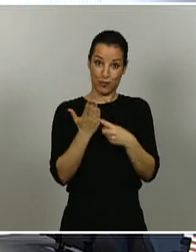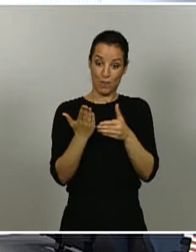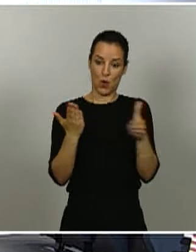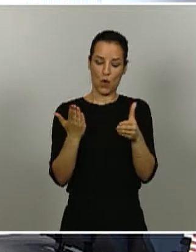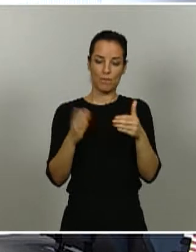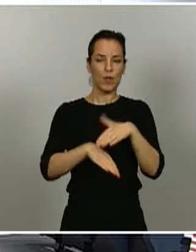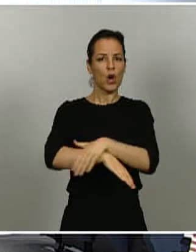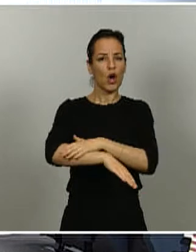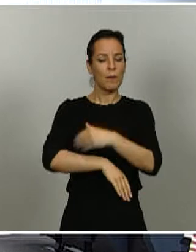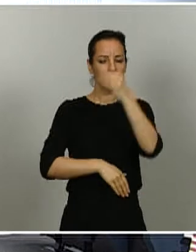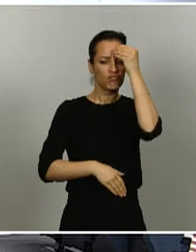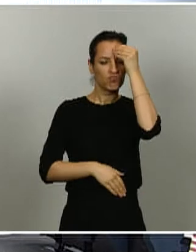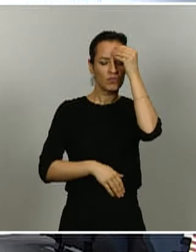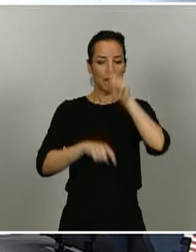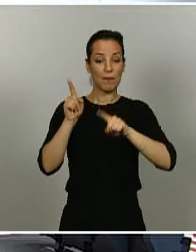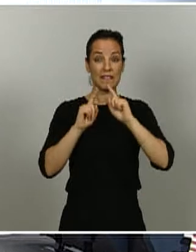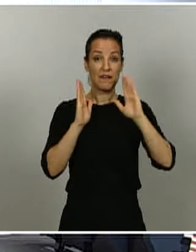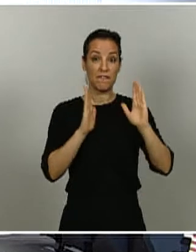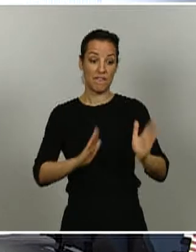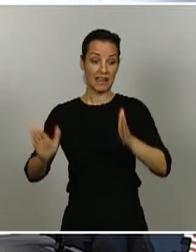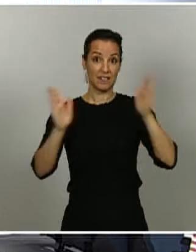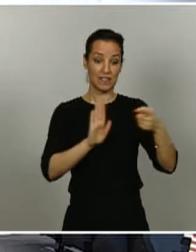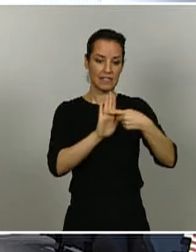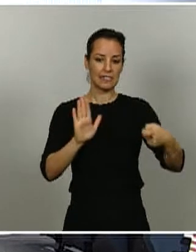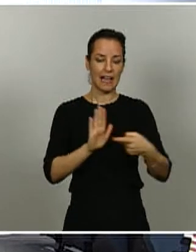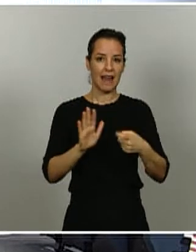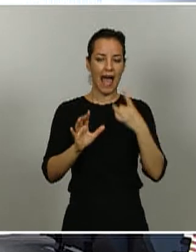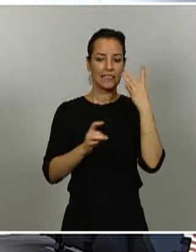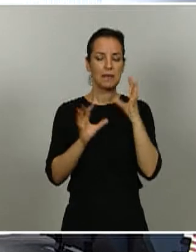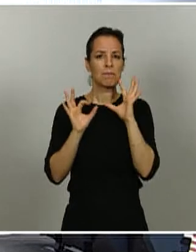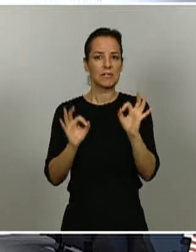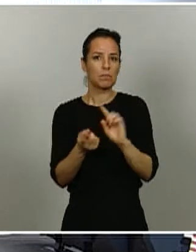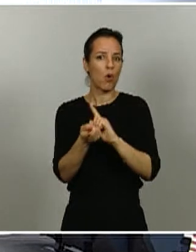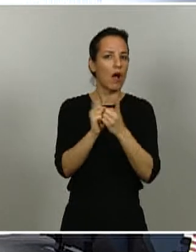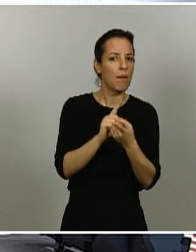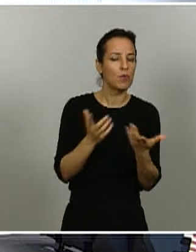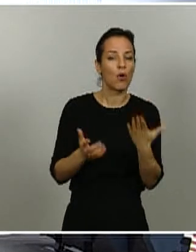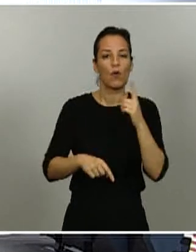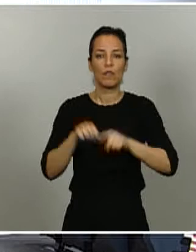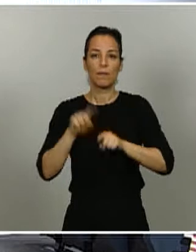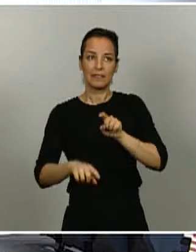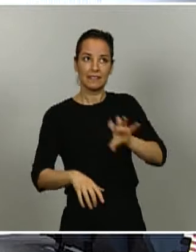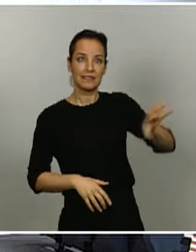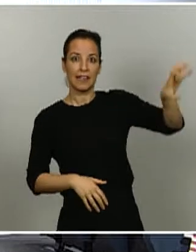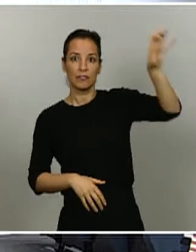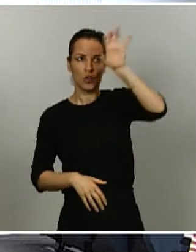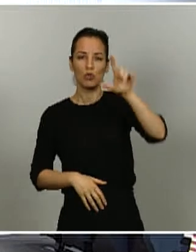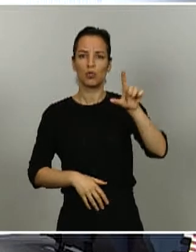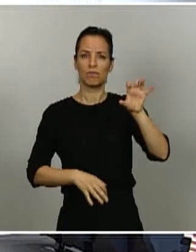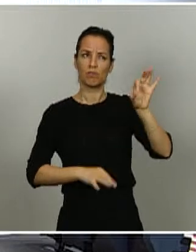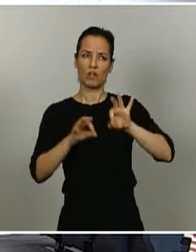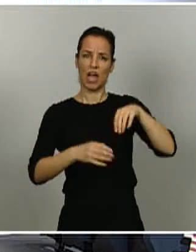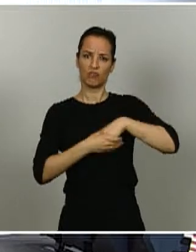permitidas en cada fase de la desescalada o cambios también por territorios que tienen un grado más alto de inmunidad. Y otra